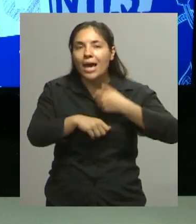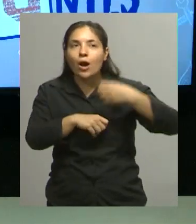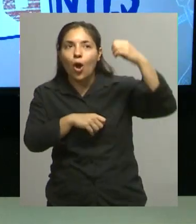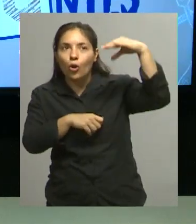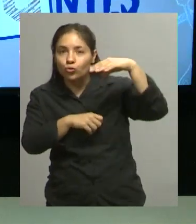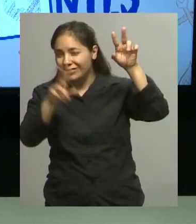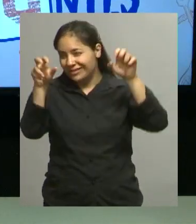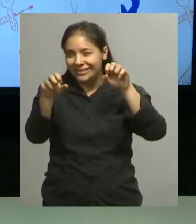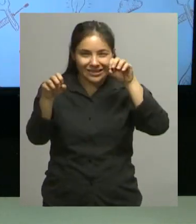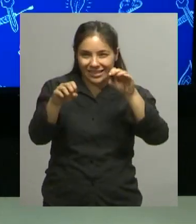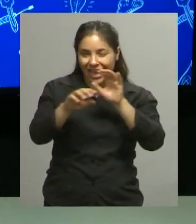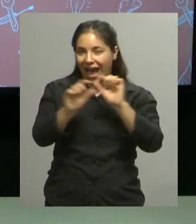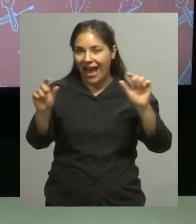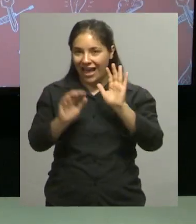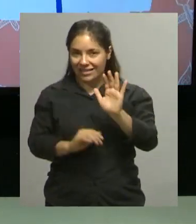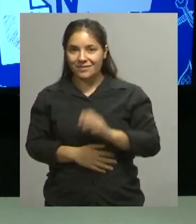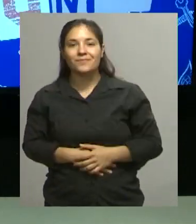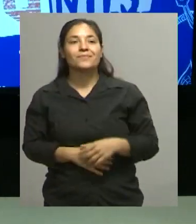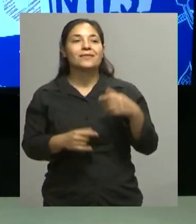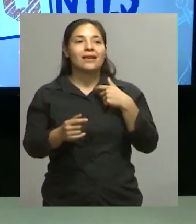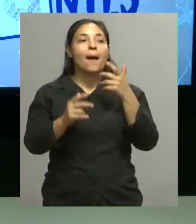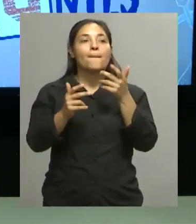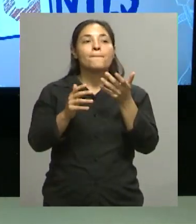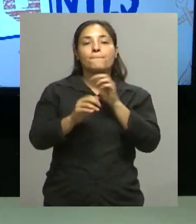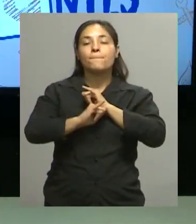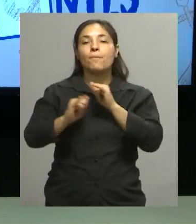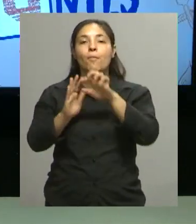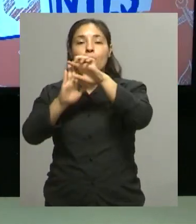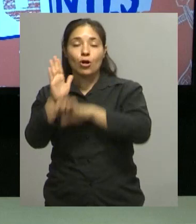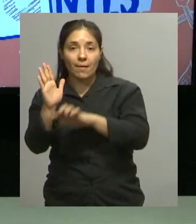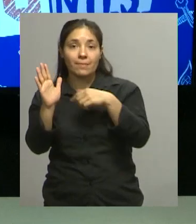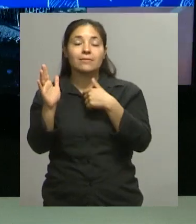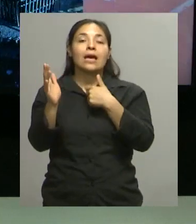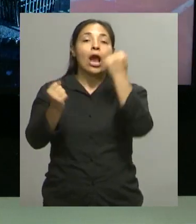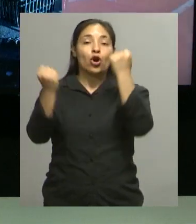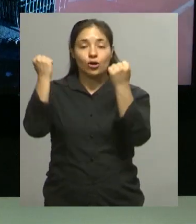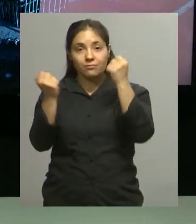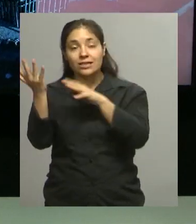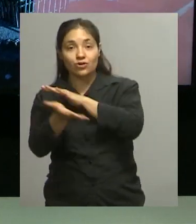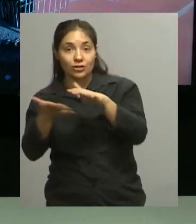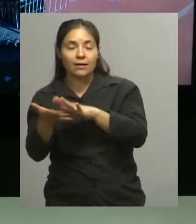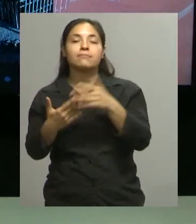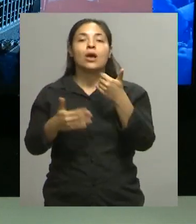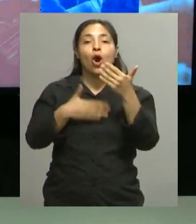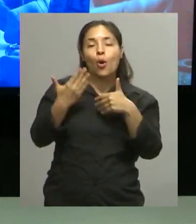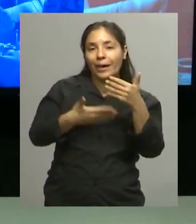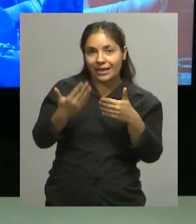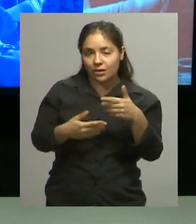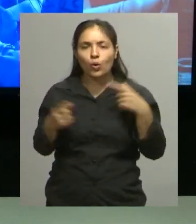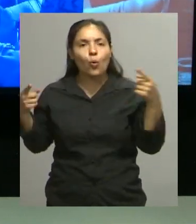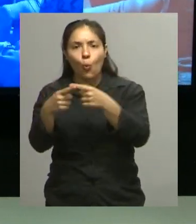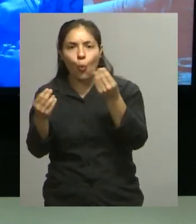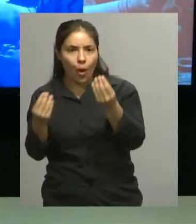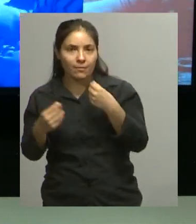depende del programa Economía, Social y Ambiente se llama Laboratorio de Juegos que tiene el objetivo de elaborar productos con los